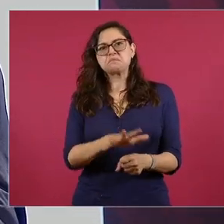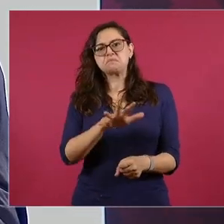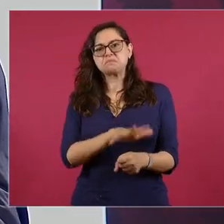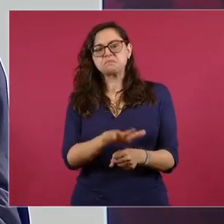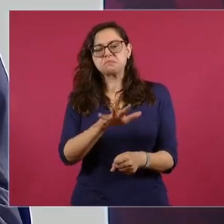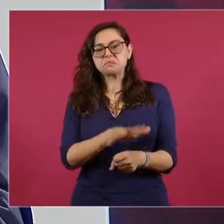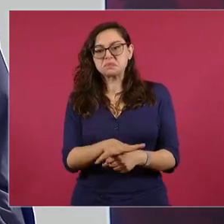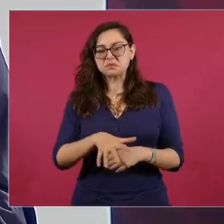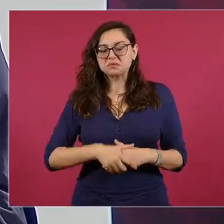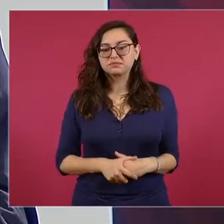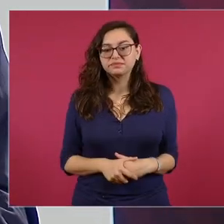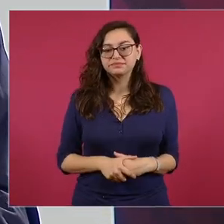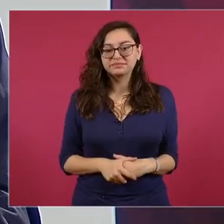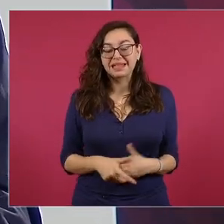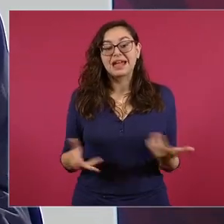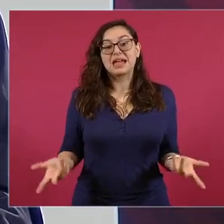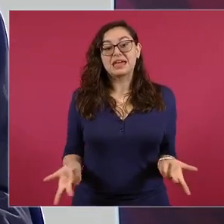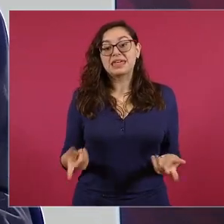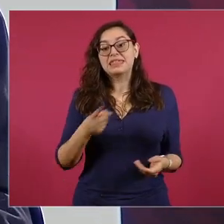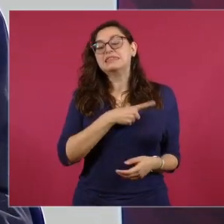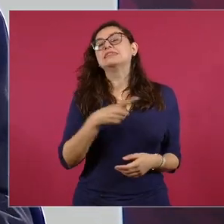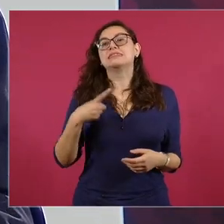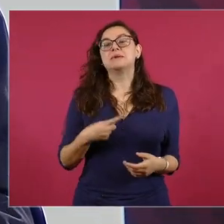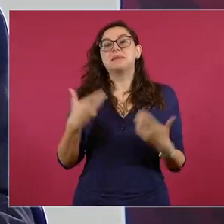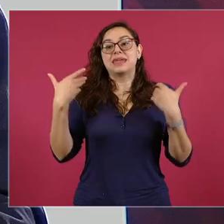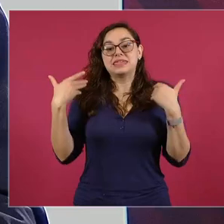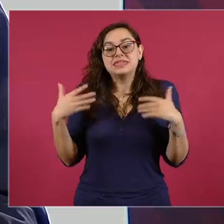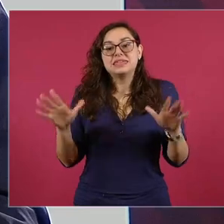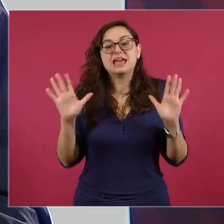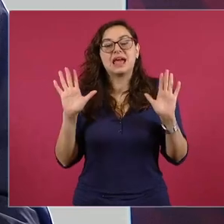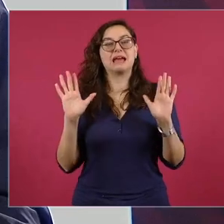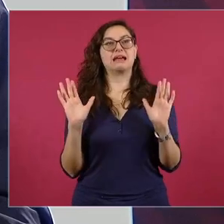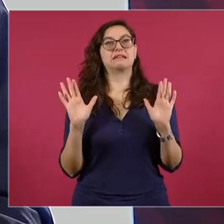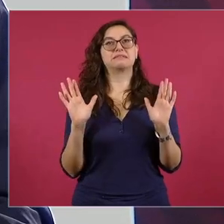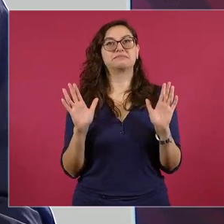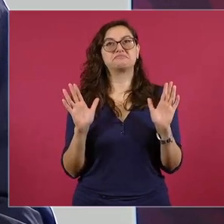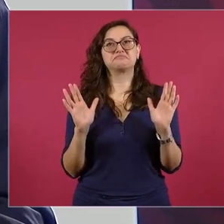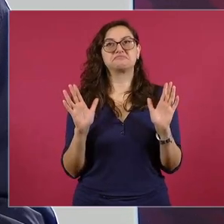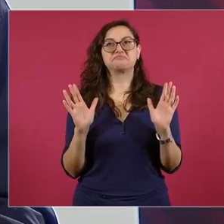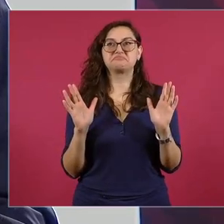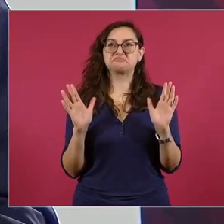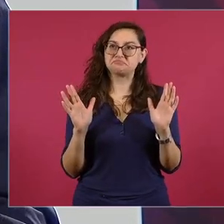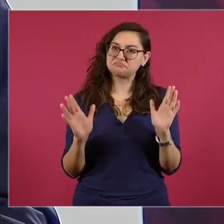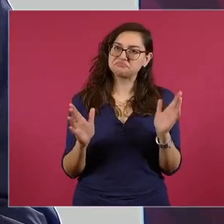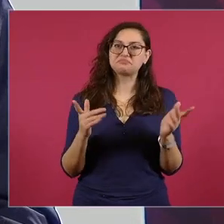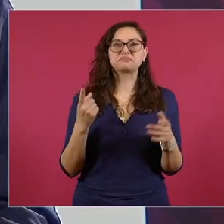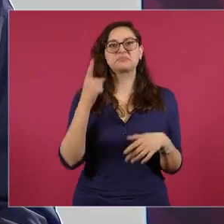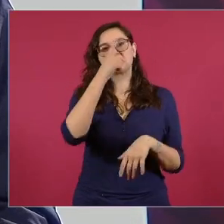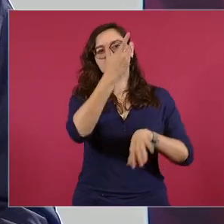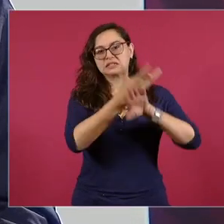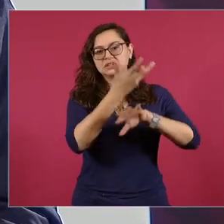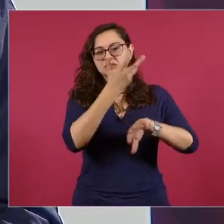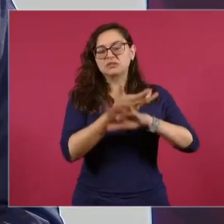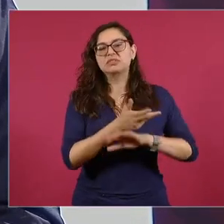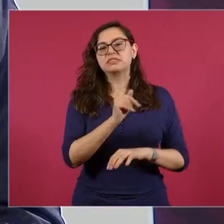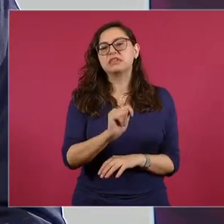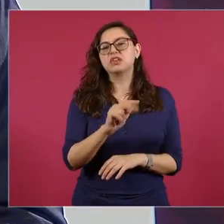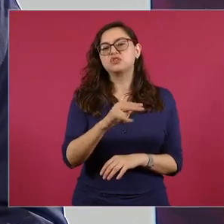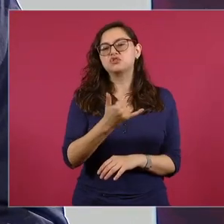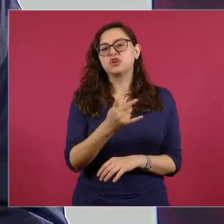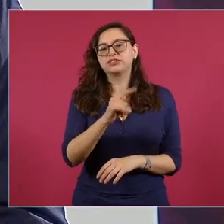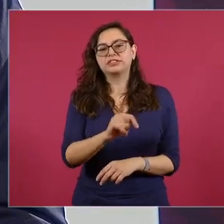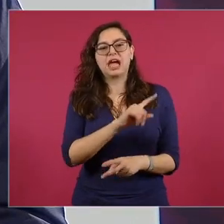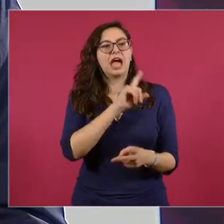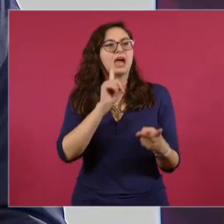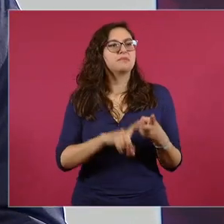Sería bueno que los editores del New York Times, del Washington Post,